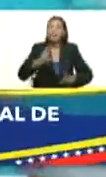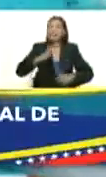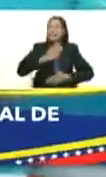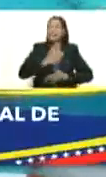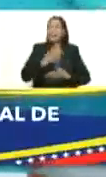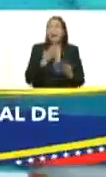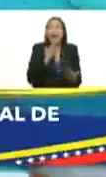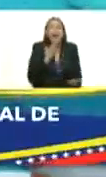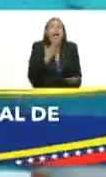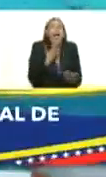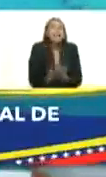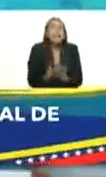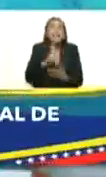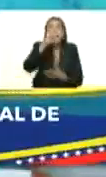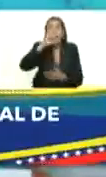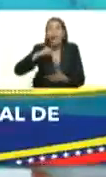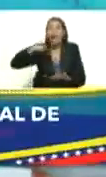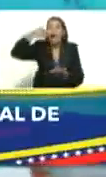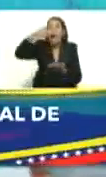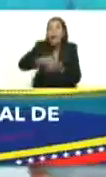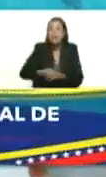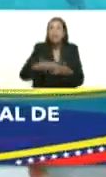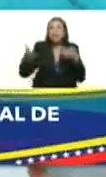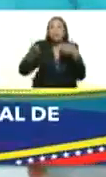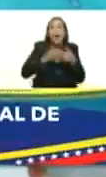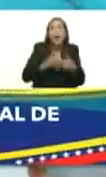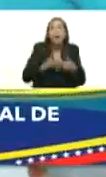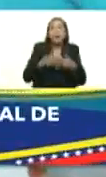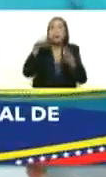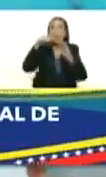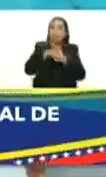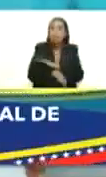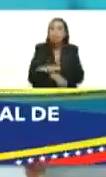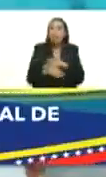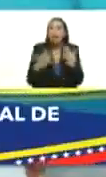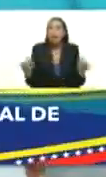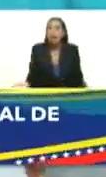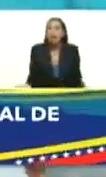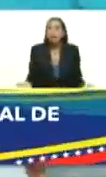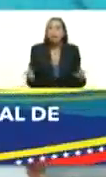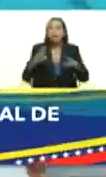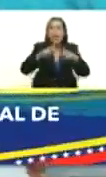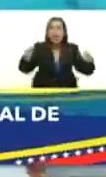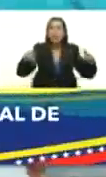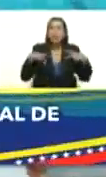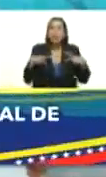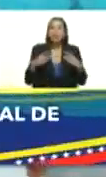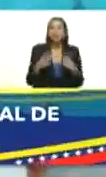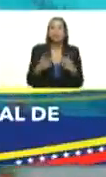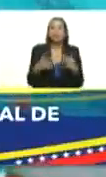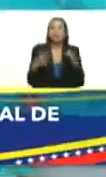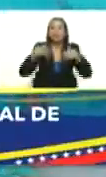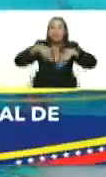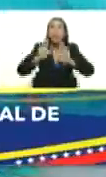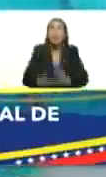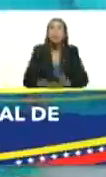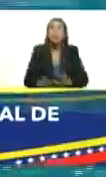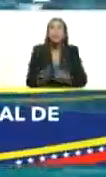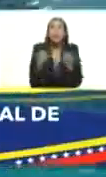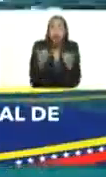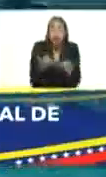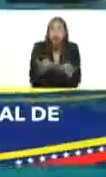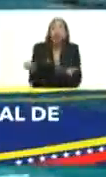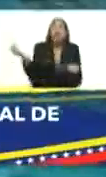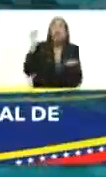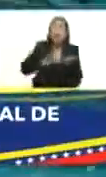agradecidos que eso después de tantos años de la actividad subacuática la actividad de natación detenida podemos hacer